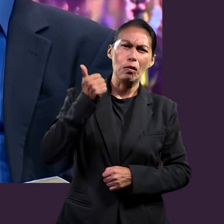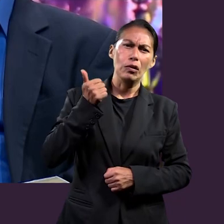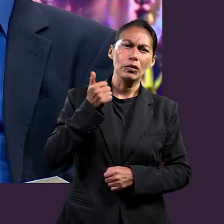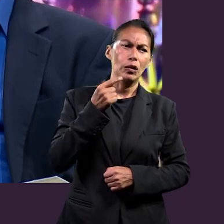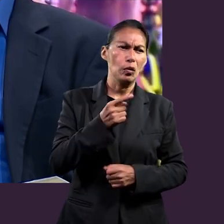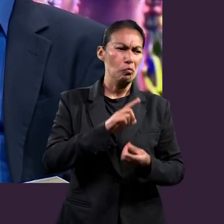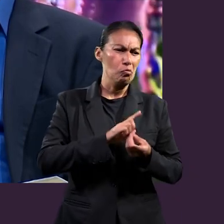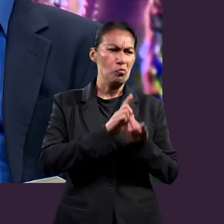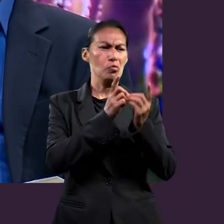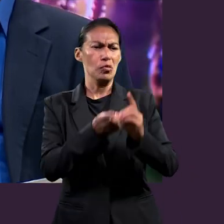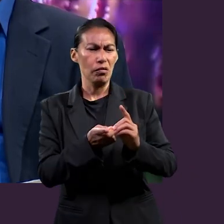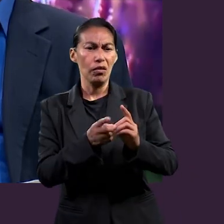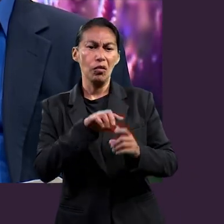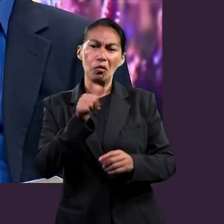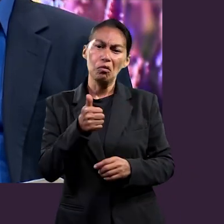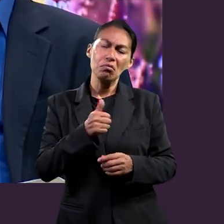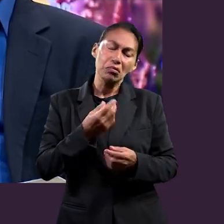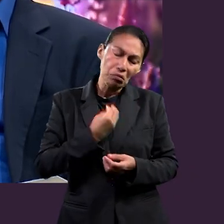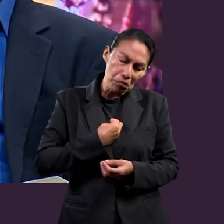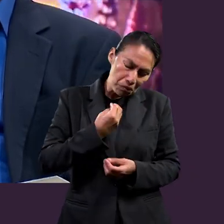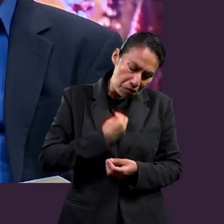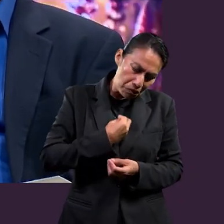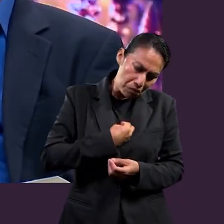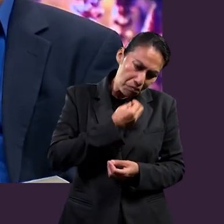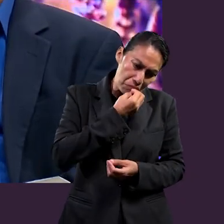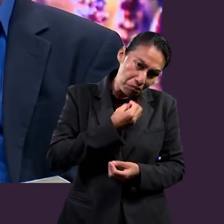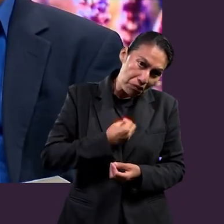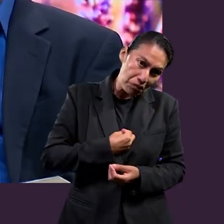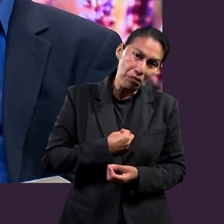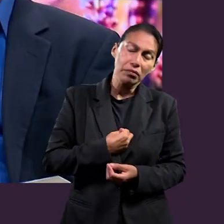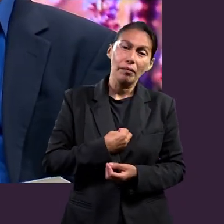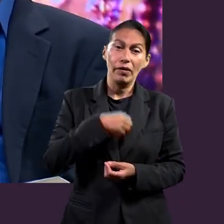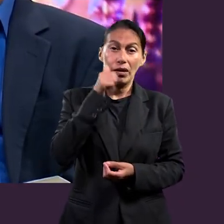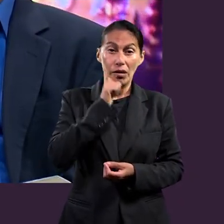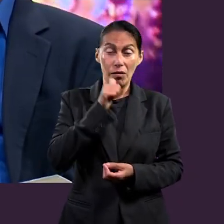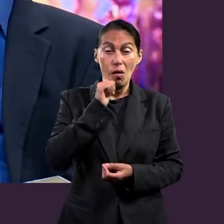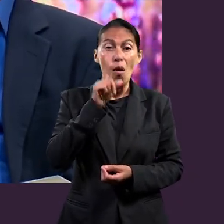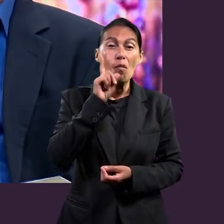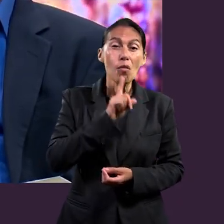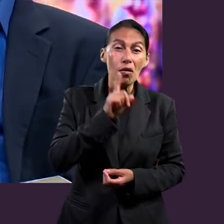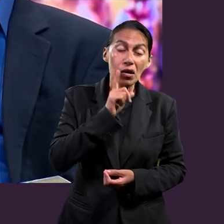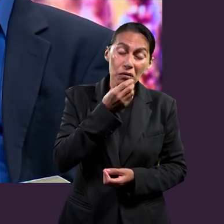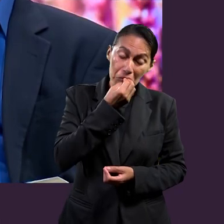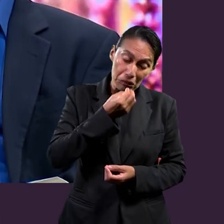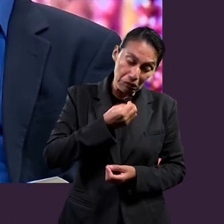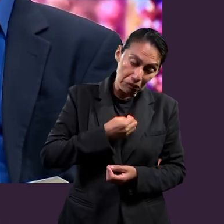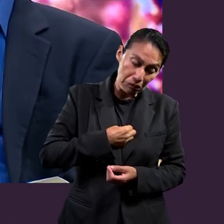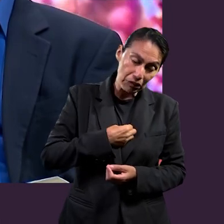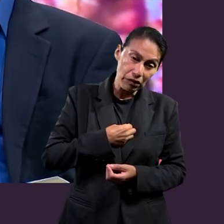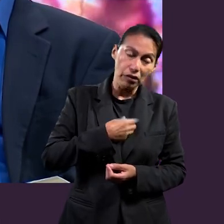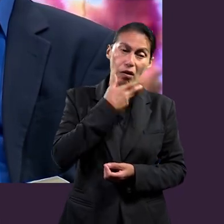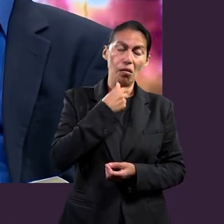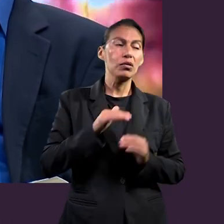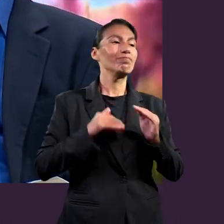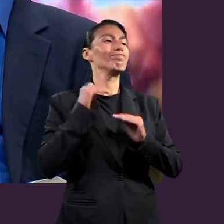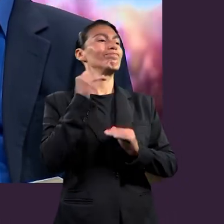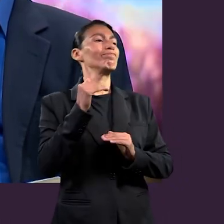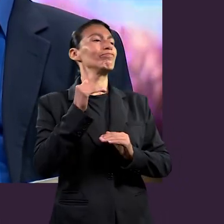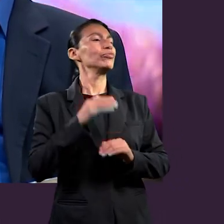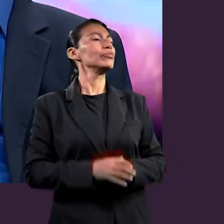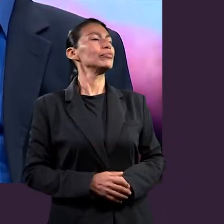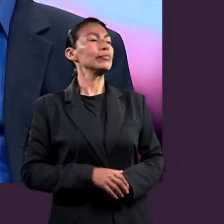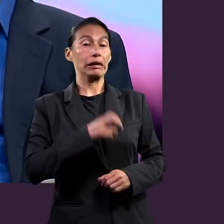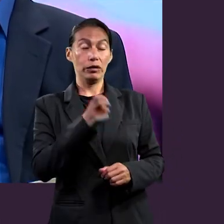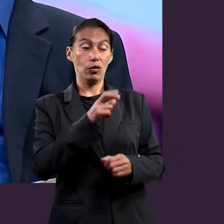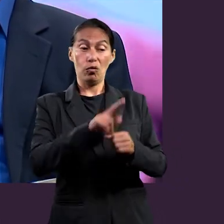antigüedad era por abuso, uno dominaba y el otro se sometía. Generalmente quienes eran sometidas eran las